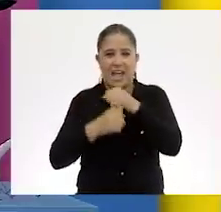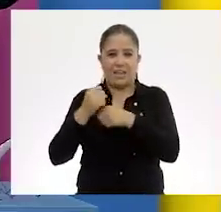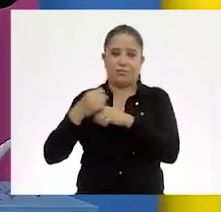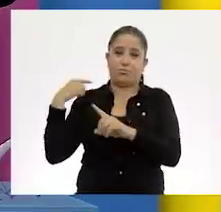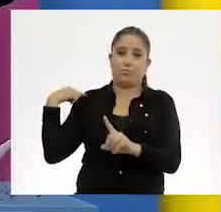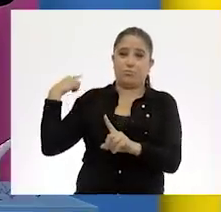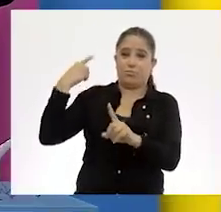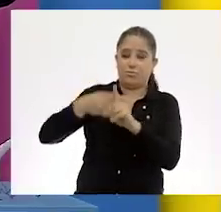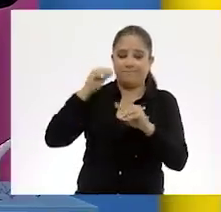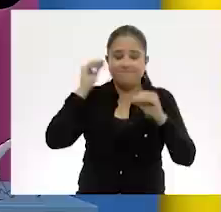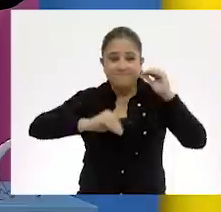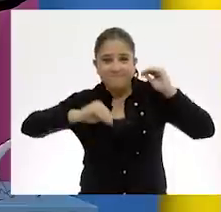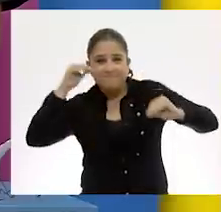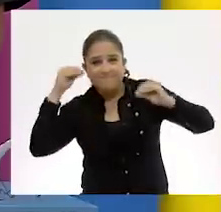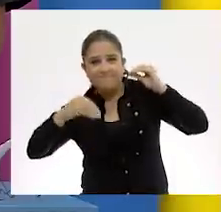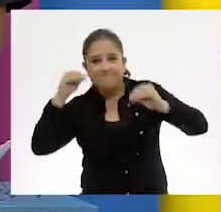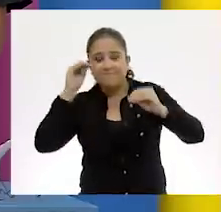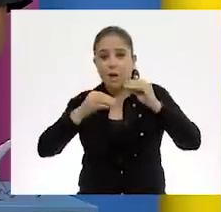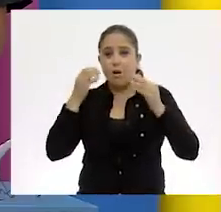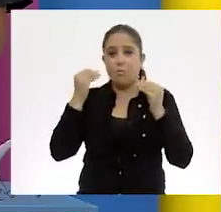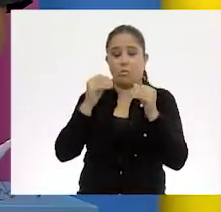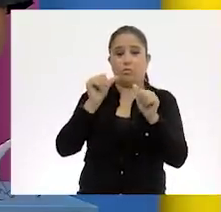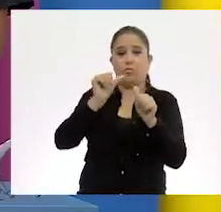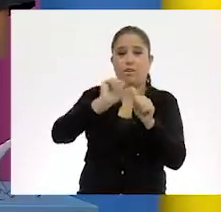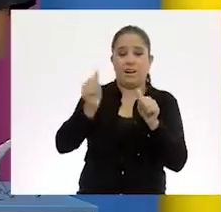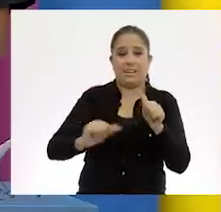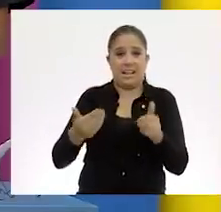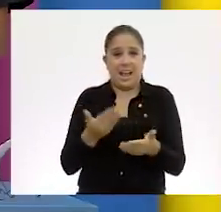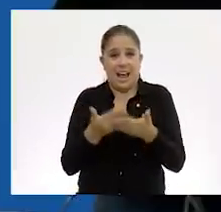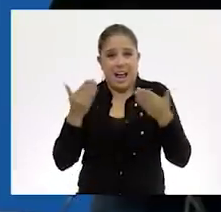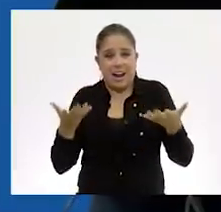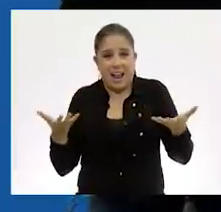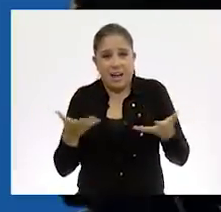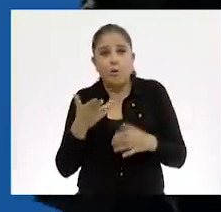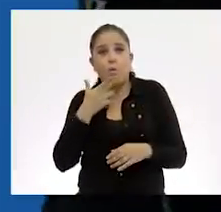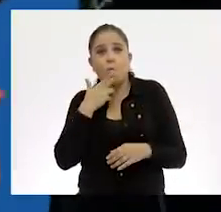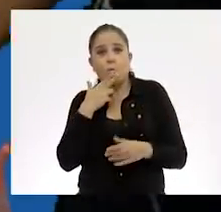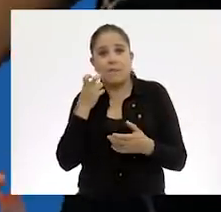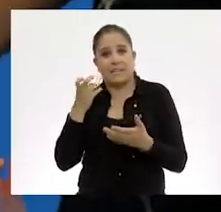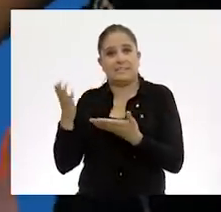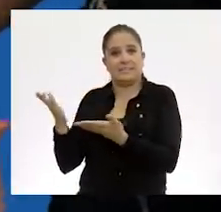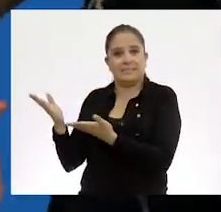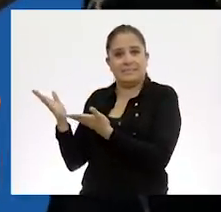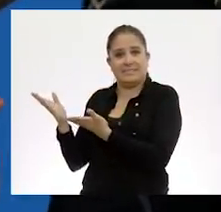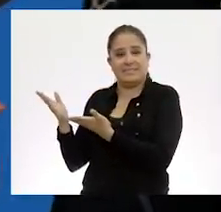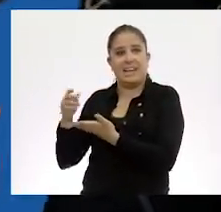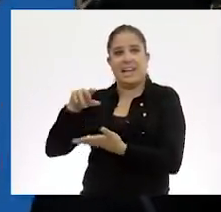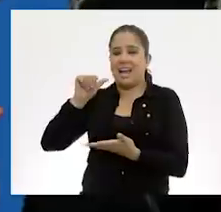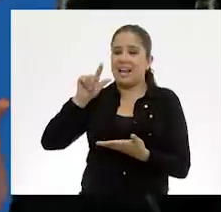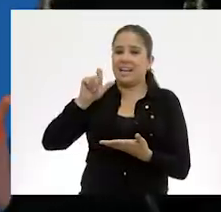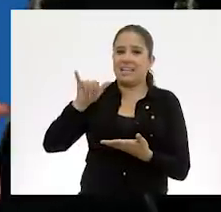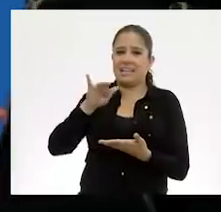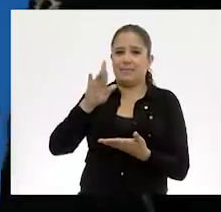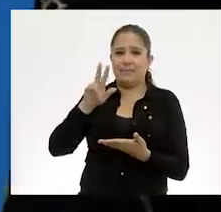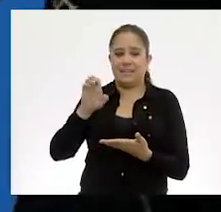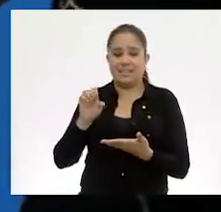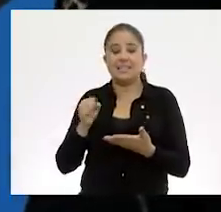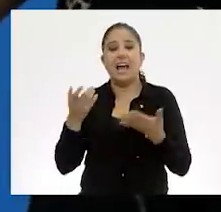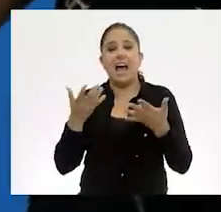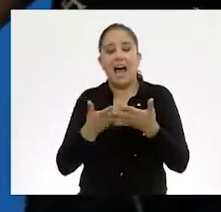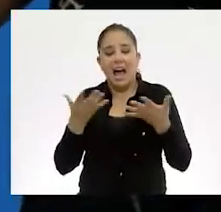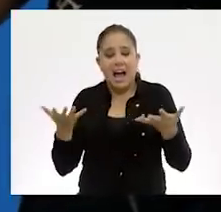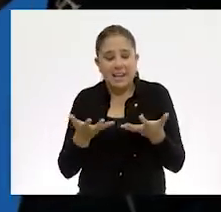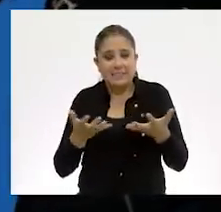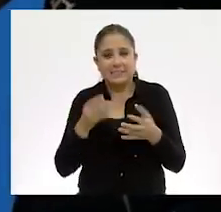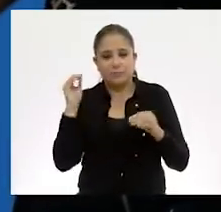esta técnica. Y muchos artesanos que ahora hacemos uso de esta técnica, desarrollemos alebrijes ahora